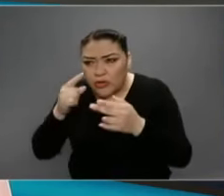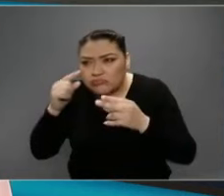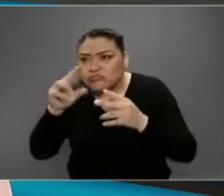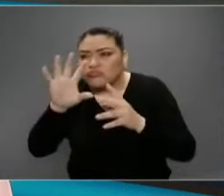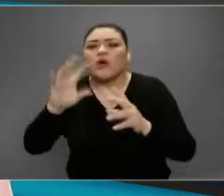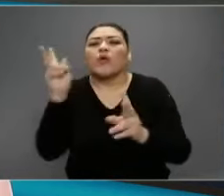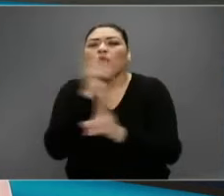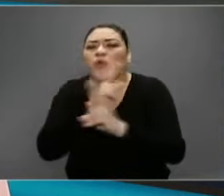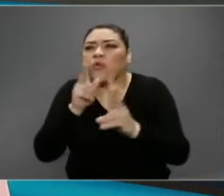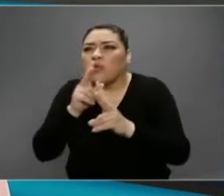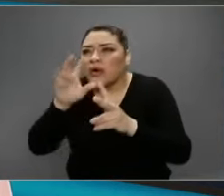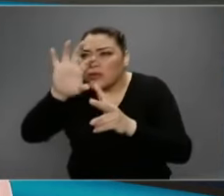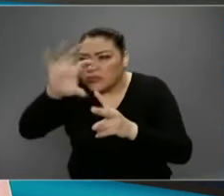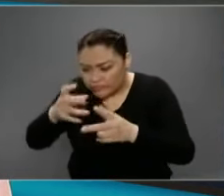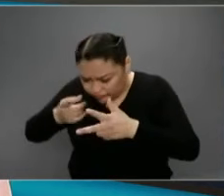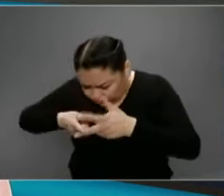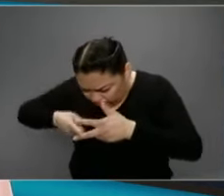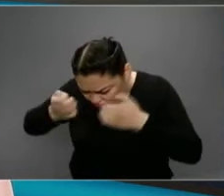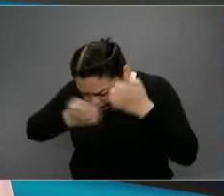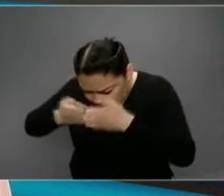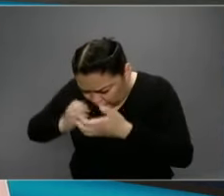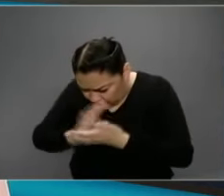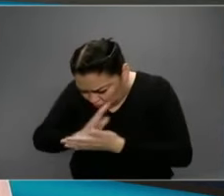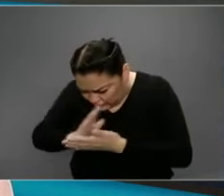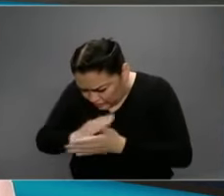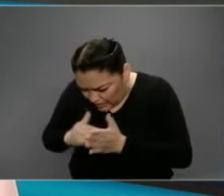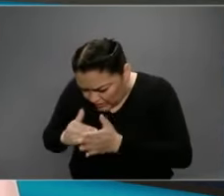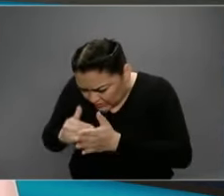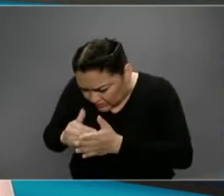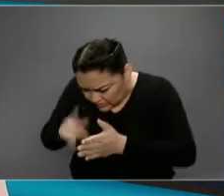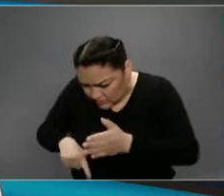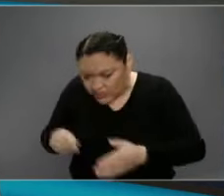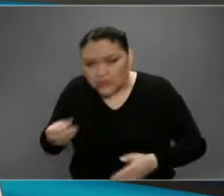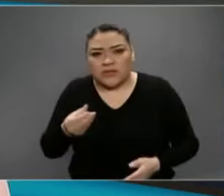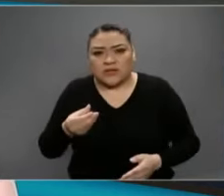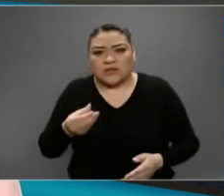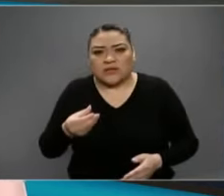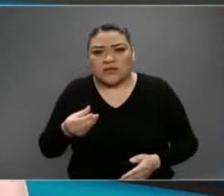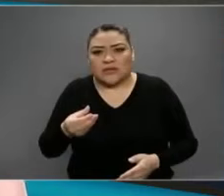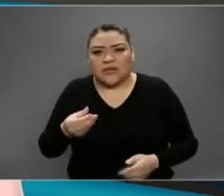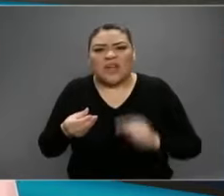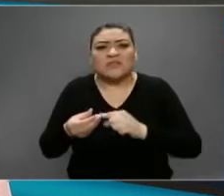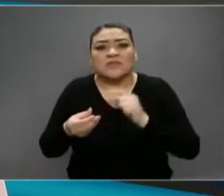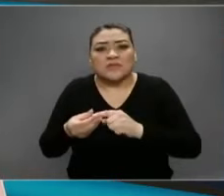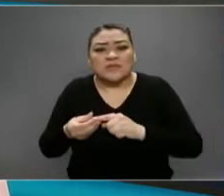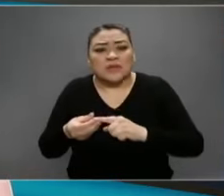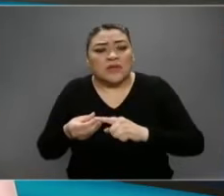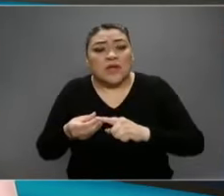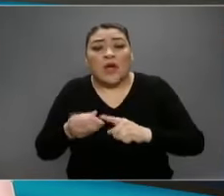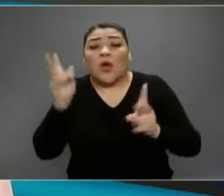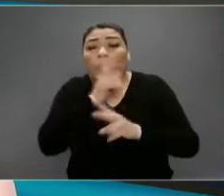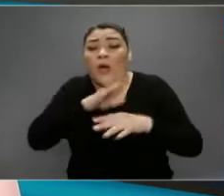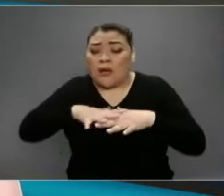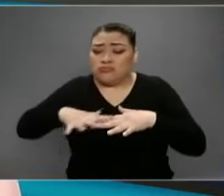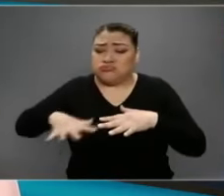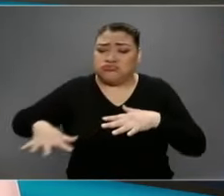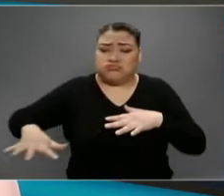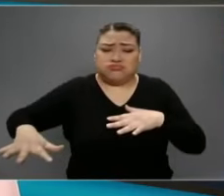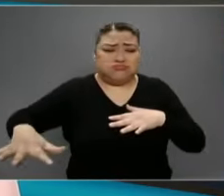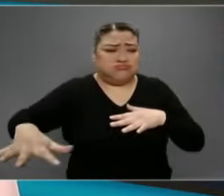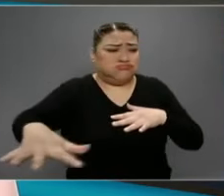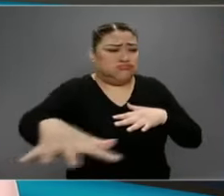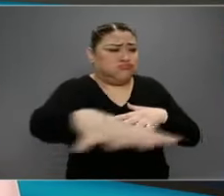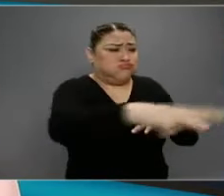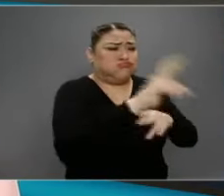partículas por millón, no es porque en realidad fue a ver todas las partículas de todo el aire, sino tomó una